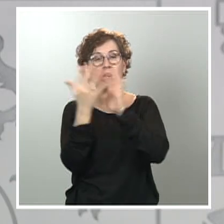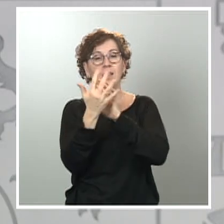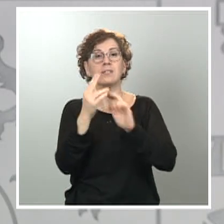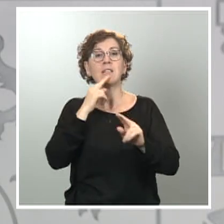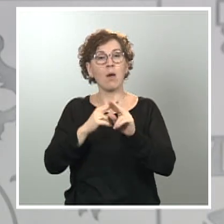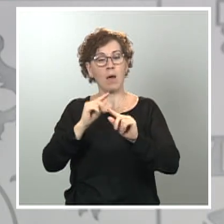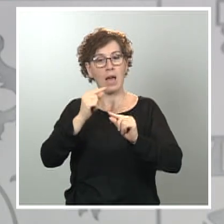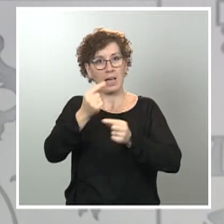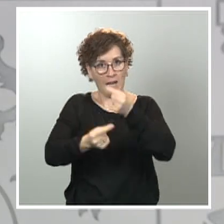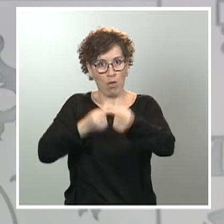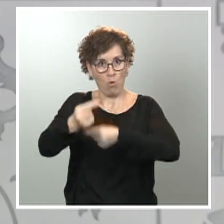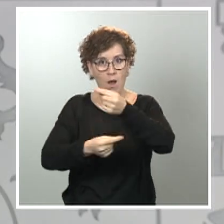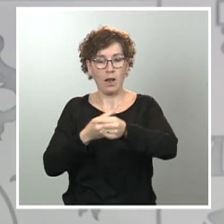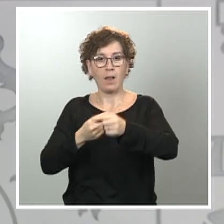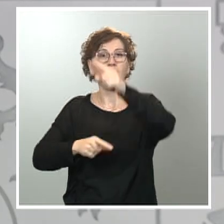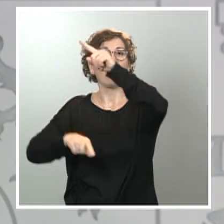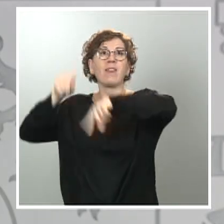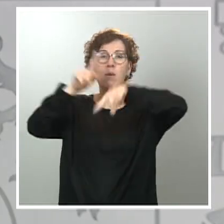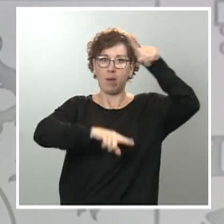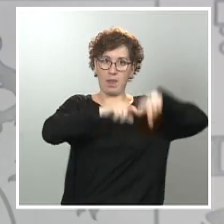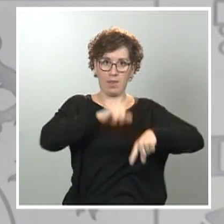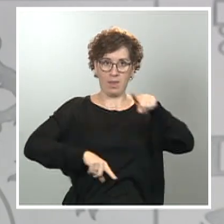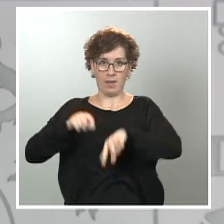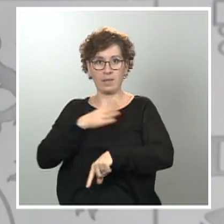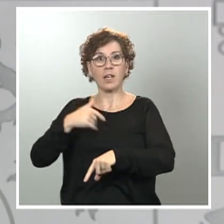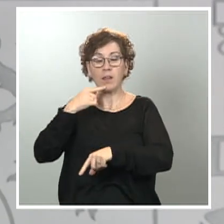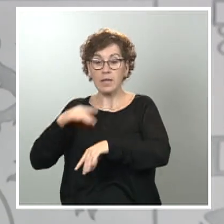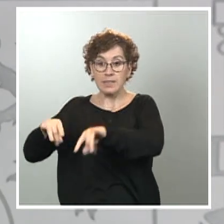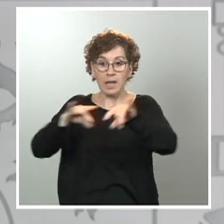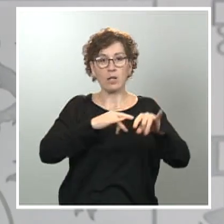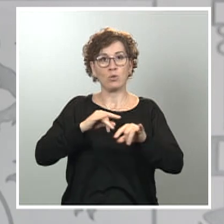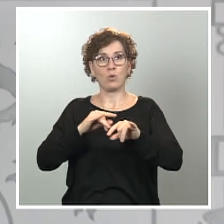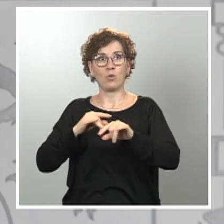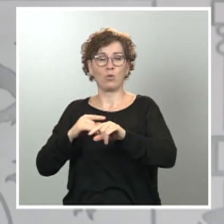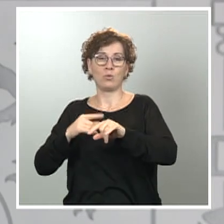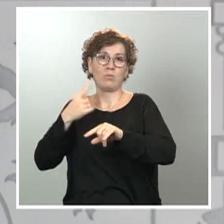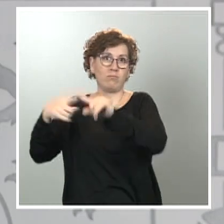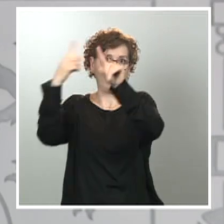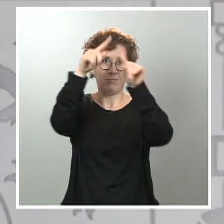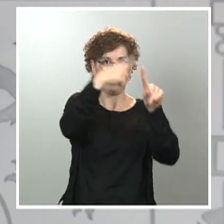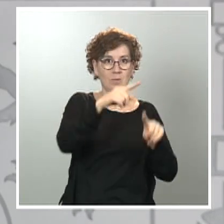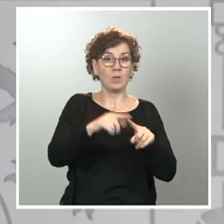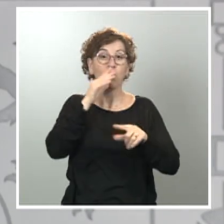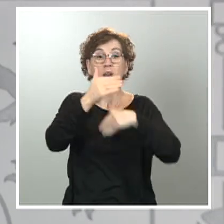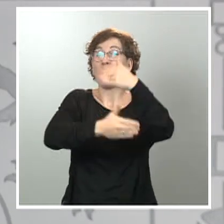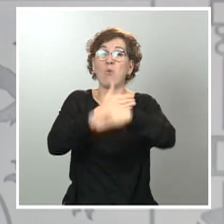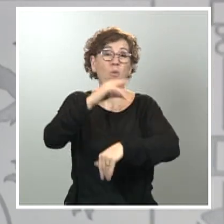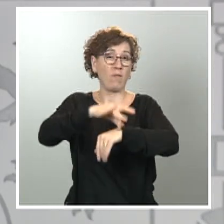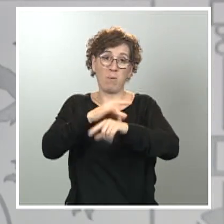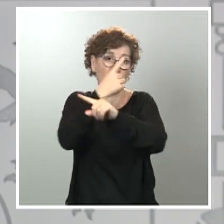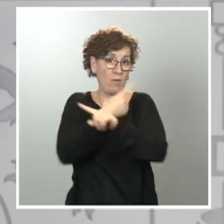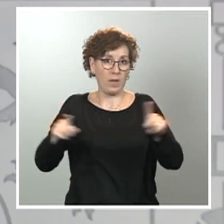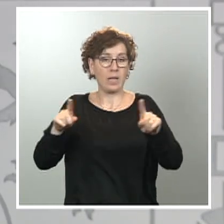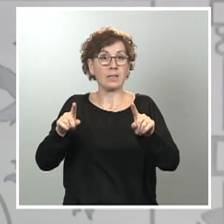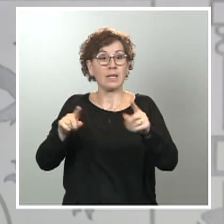asimétrica, es decir, diferenciada en función de los territorios, porque la evolución de la epidemia es distinta, y finalmente coordinada, porque